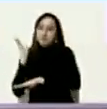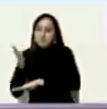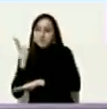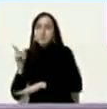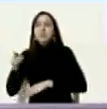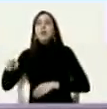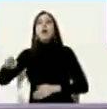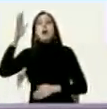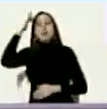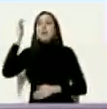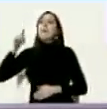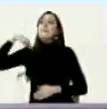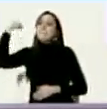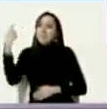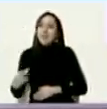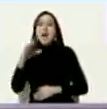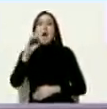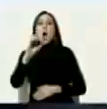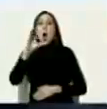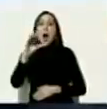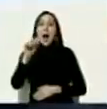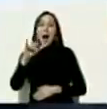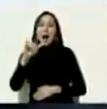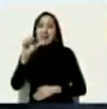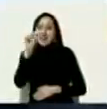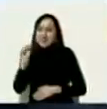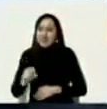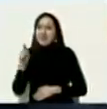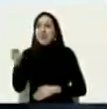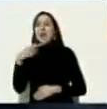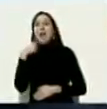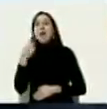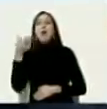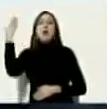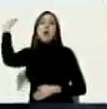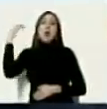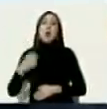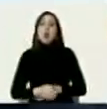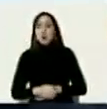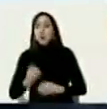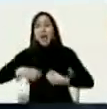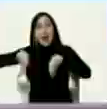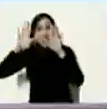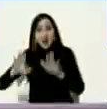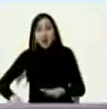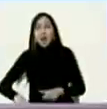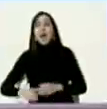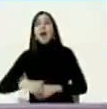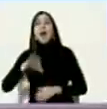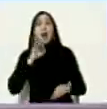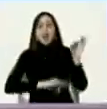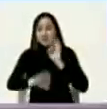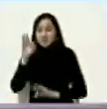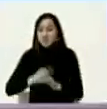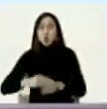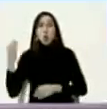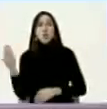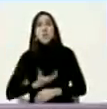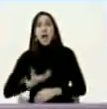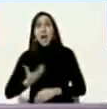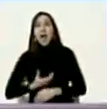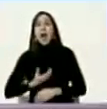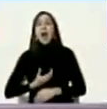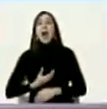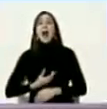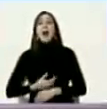Carlos Ocarige que llamó a la abstención en el 2017 en la elección de alcalde que llamó a la